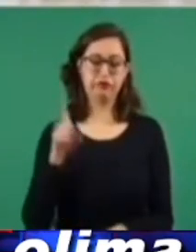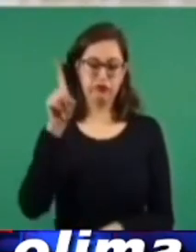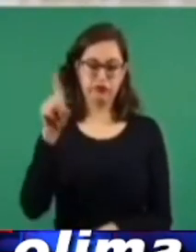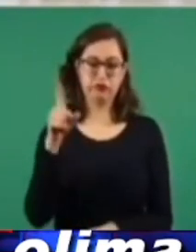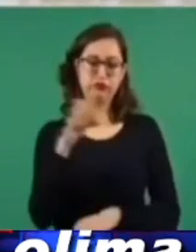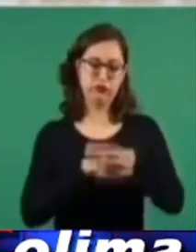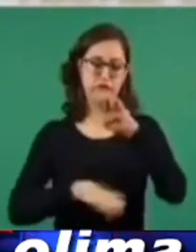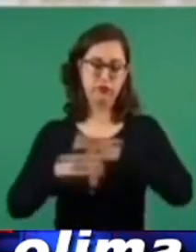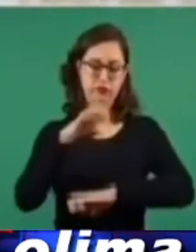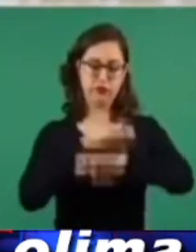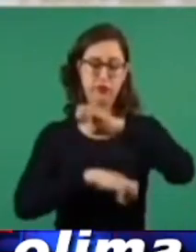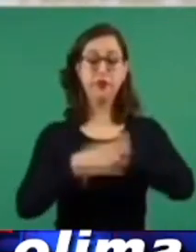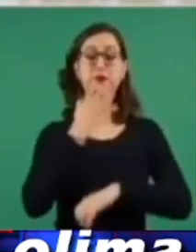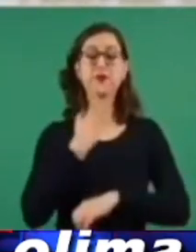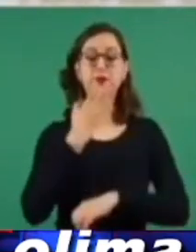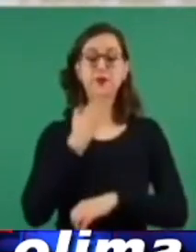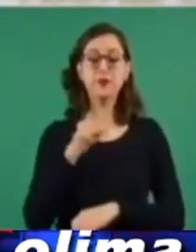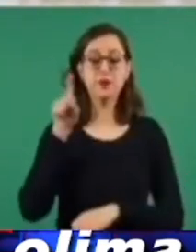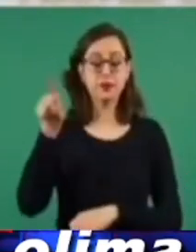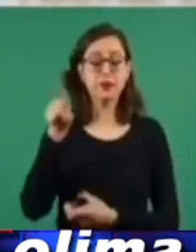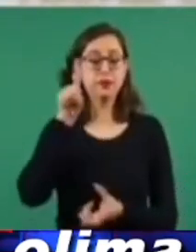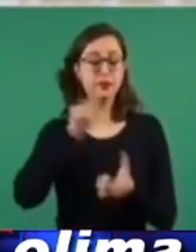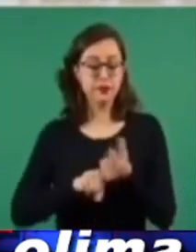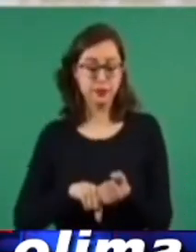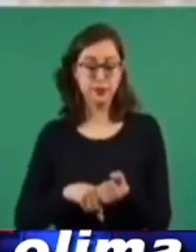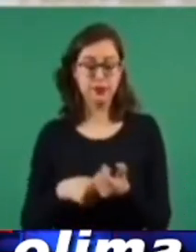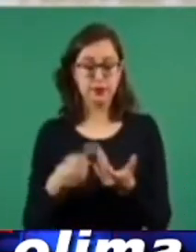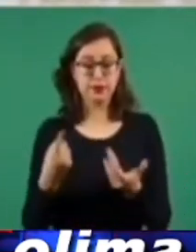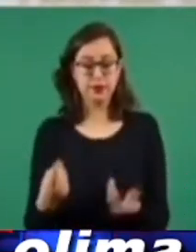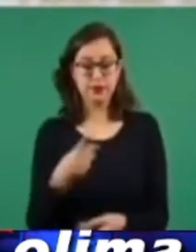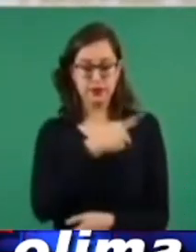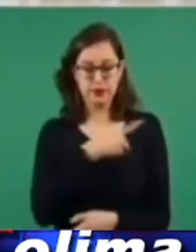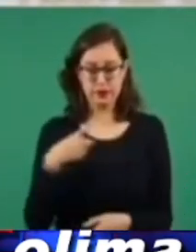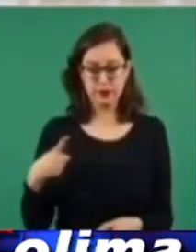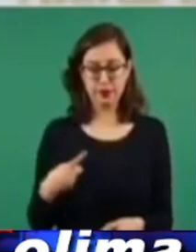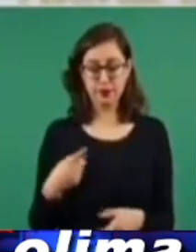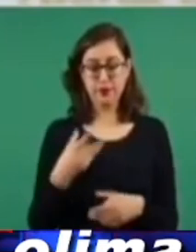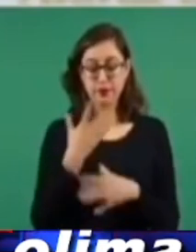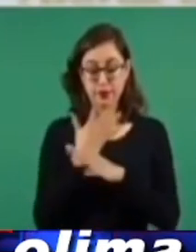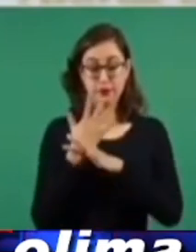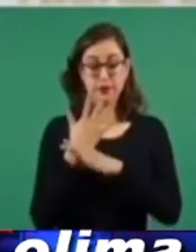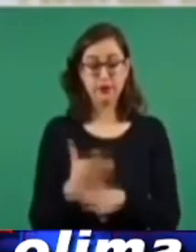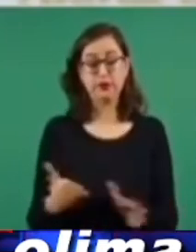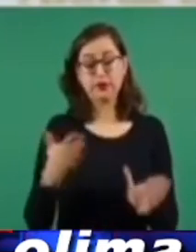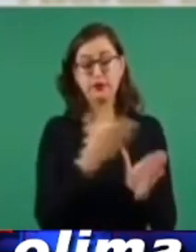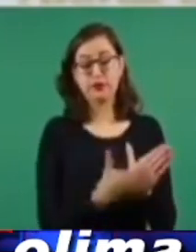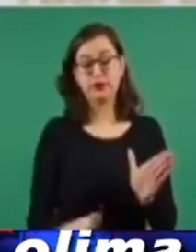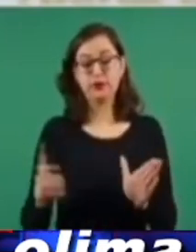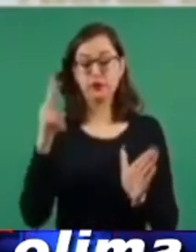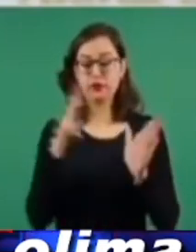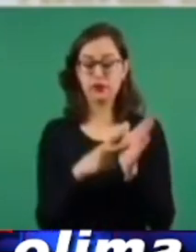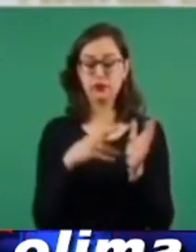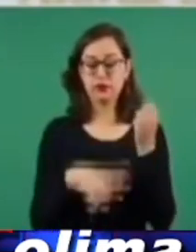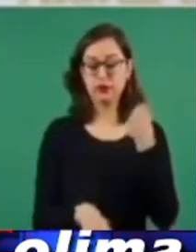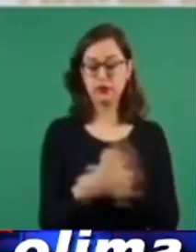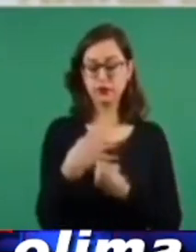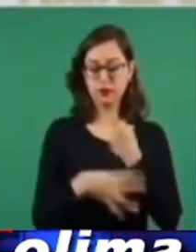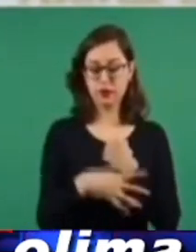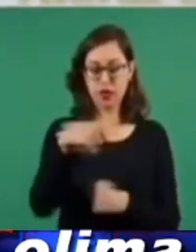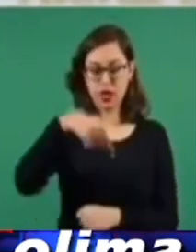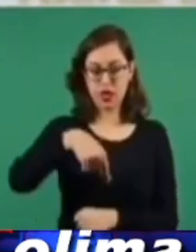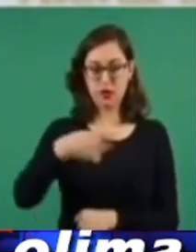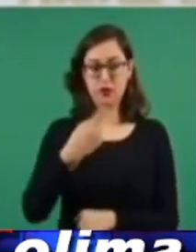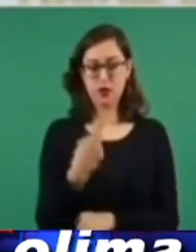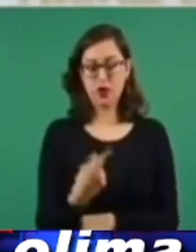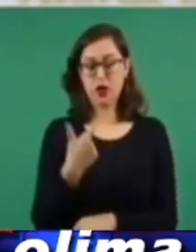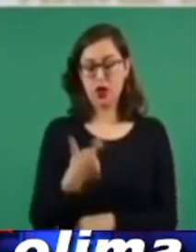Cabe señalar que el Grupo TechBull contrató durante el año 2014 con la Procuraduría General de la República,